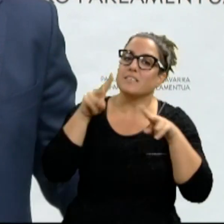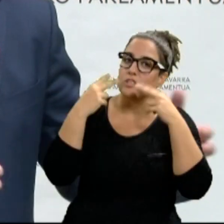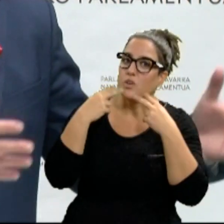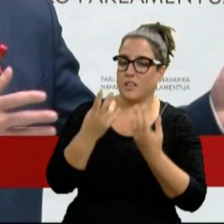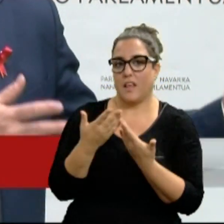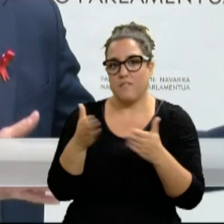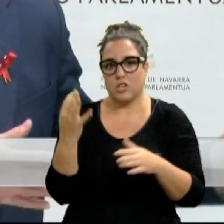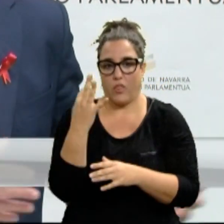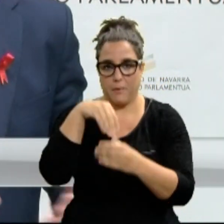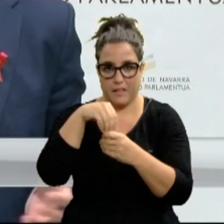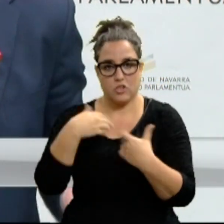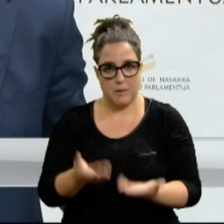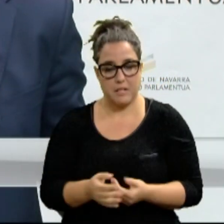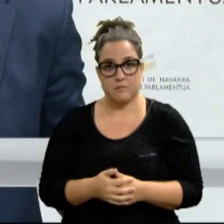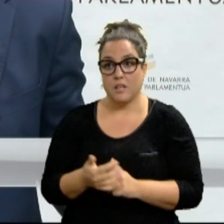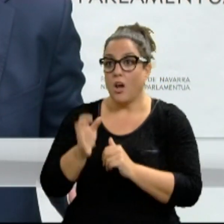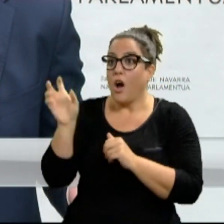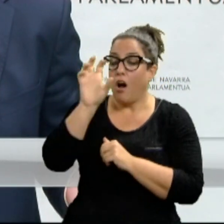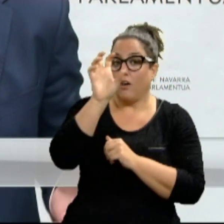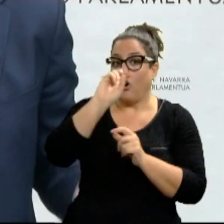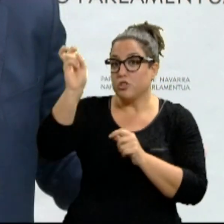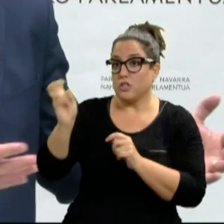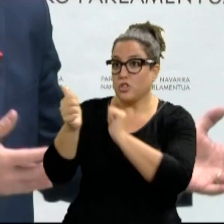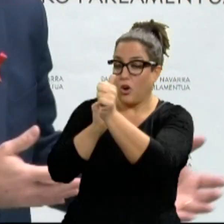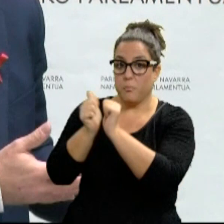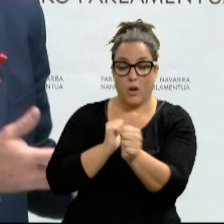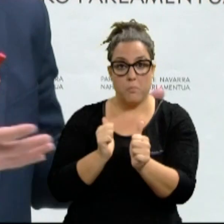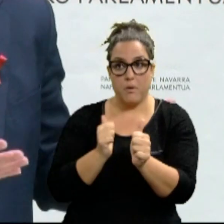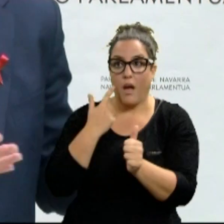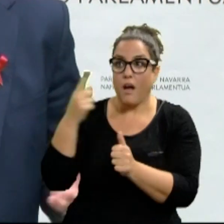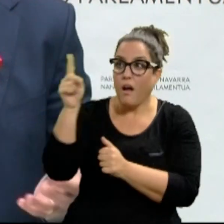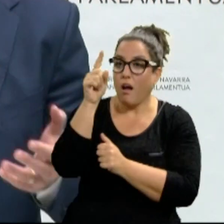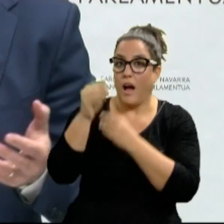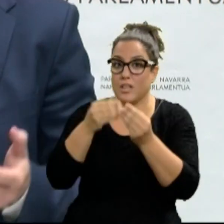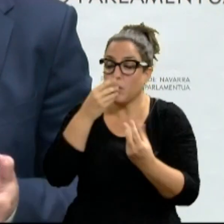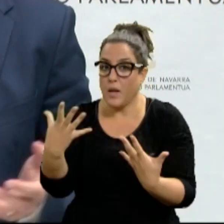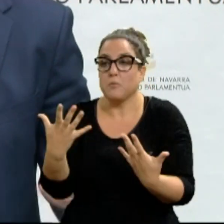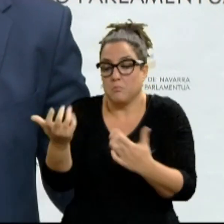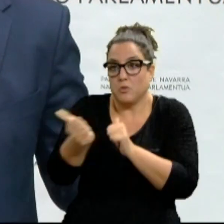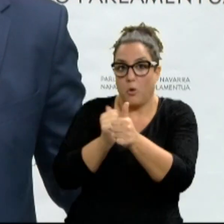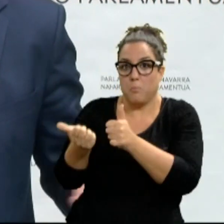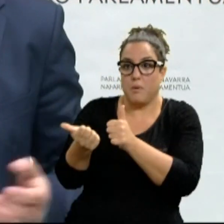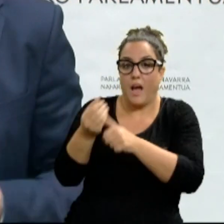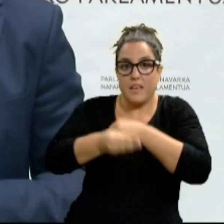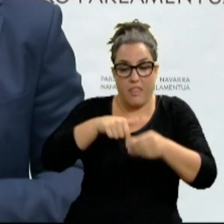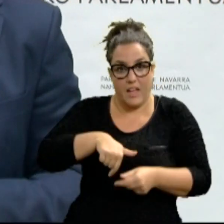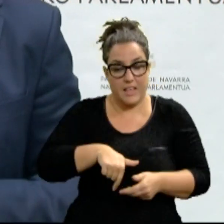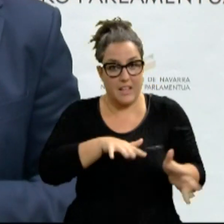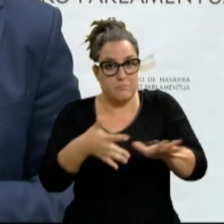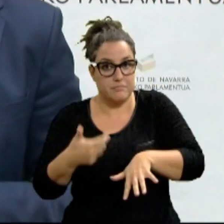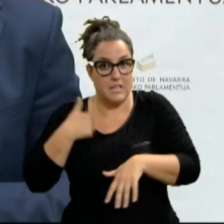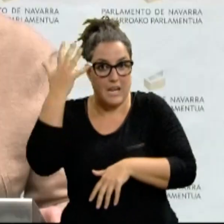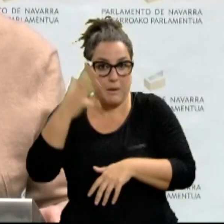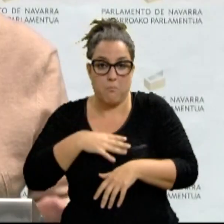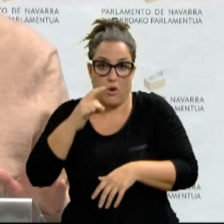sitios y copien lo que han hecho otros. Vamos a reconocer lo que han hecho bien otros y vamos a implantarlo en Navarra porque seguramente será una